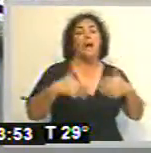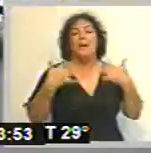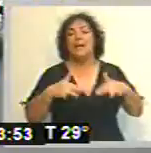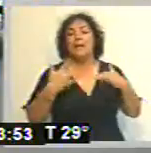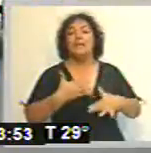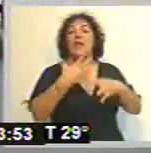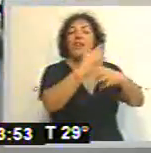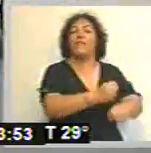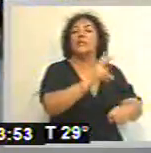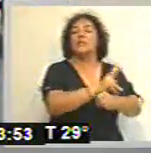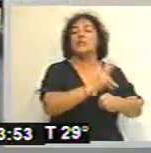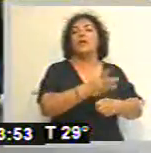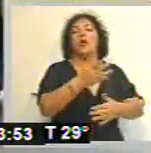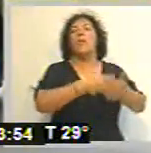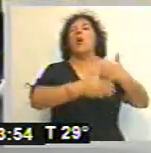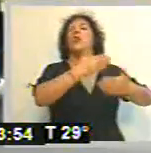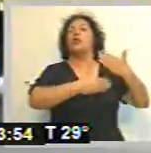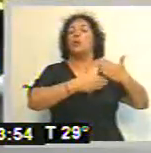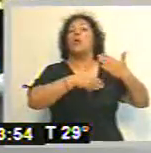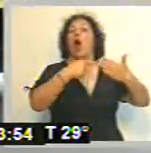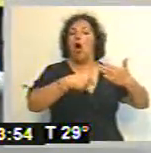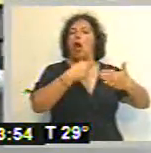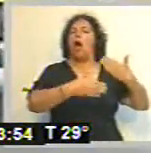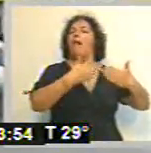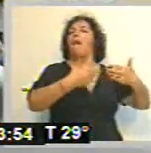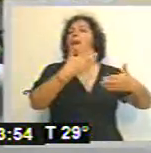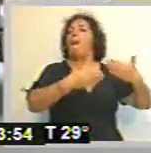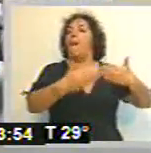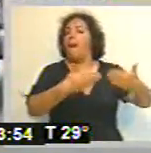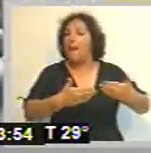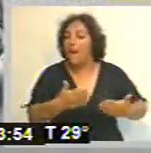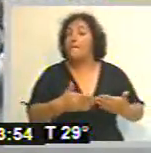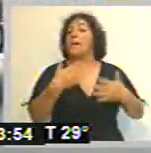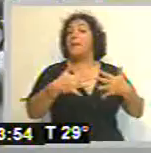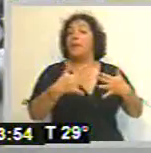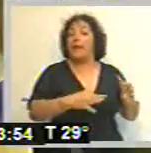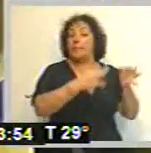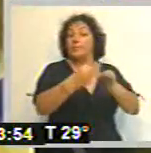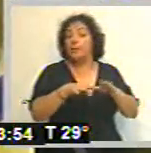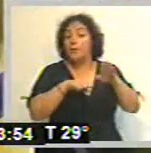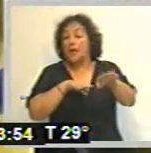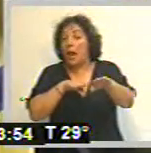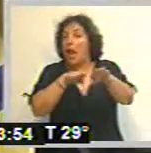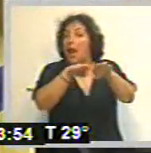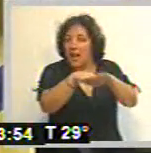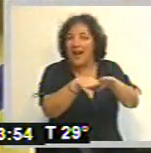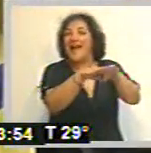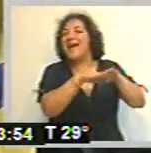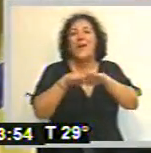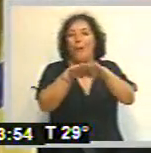Civil como que quedó un poquito atrás. Entonces, bueno, vamos a tratar de correr como para llegar y también